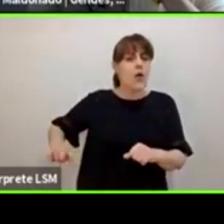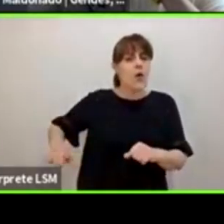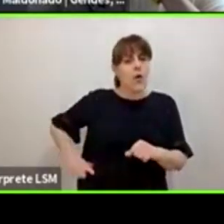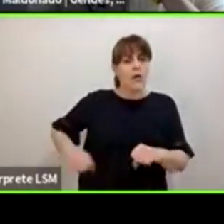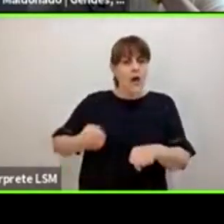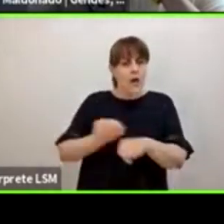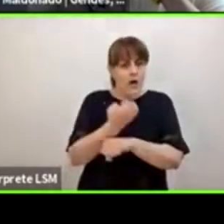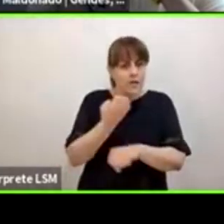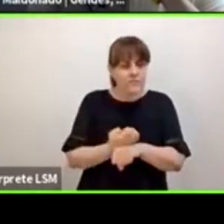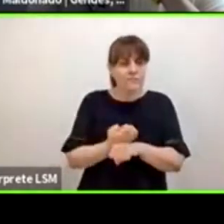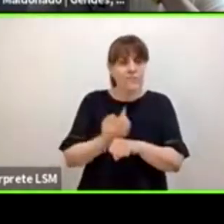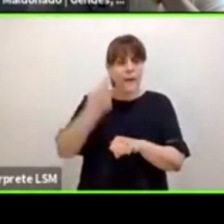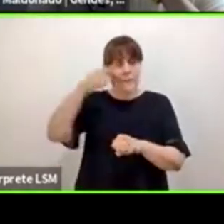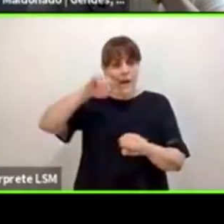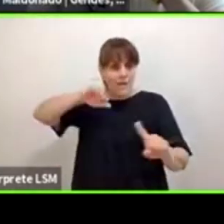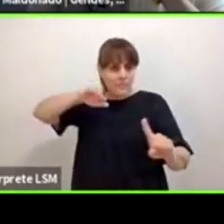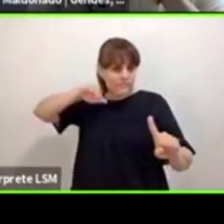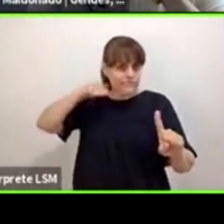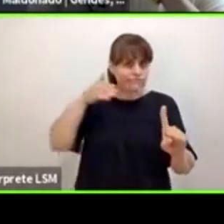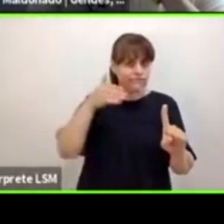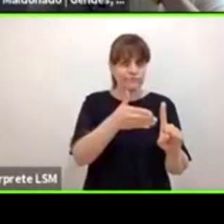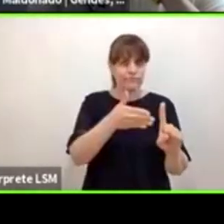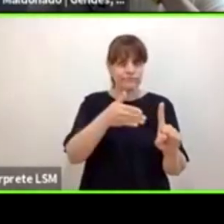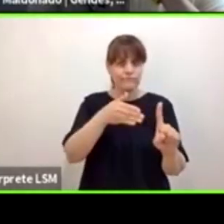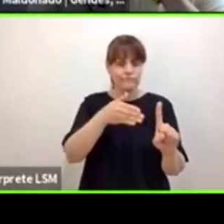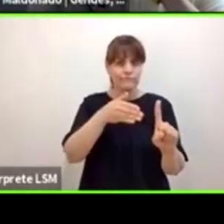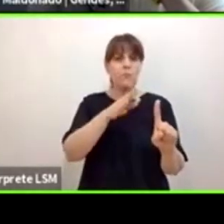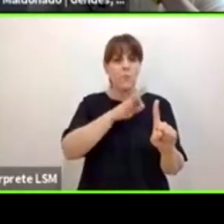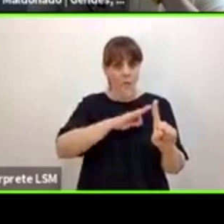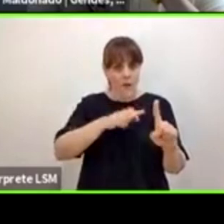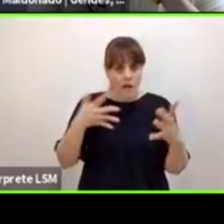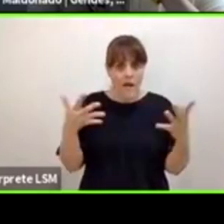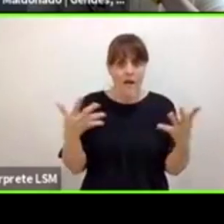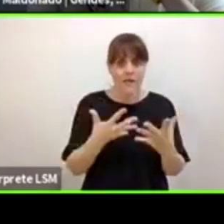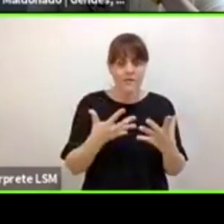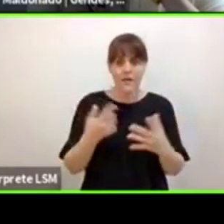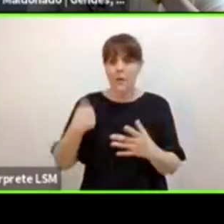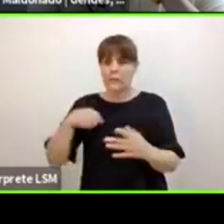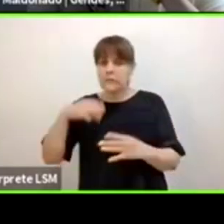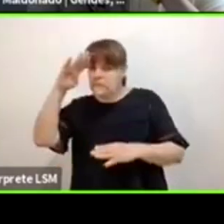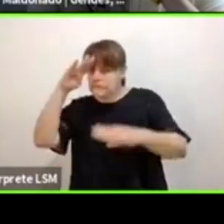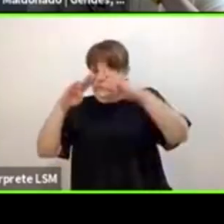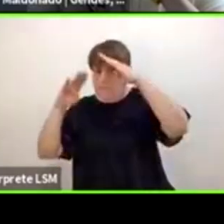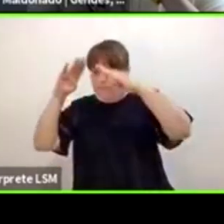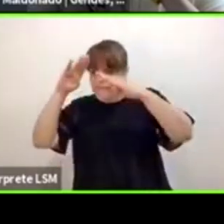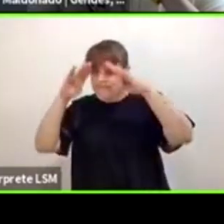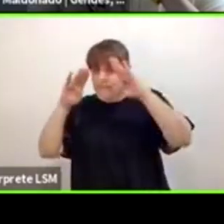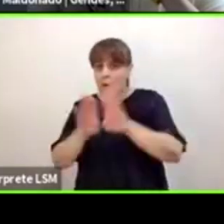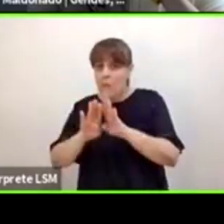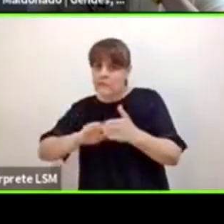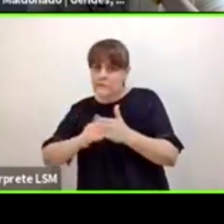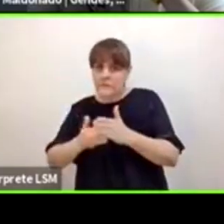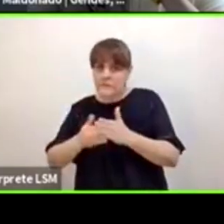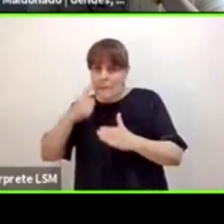cosas no este tal vez tener una estrategia para que los gobiernos y las